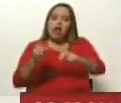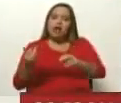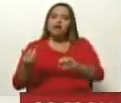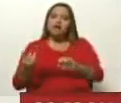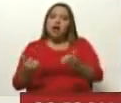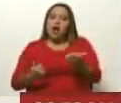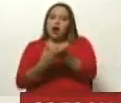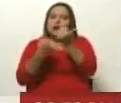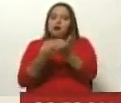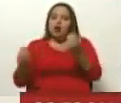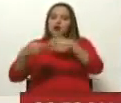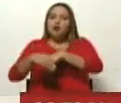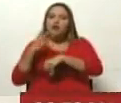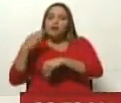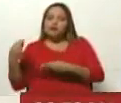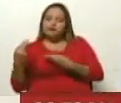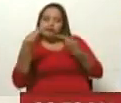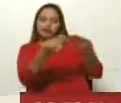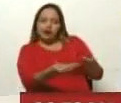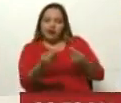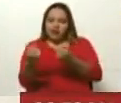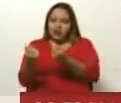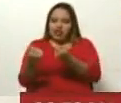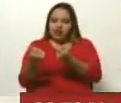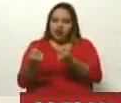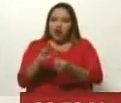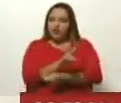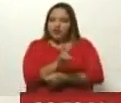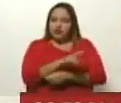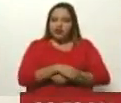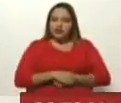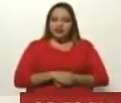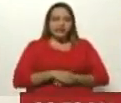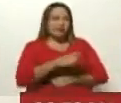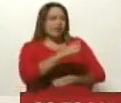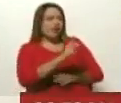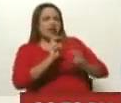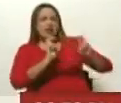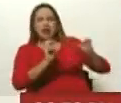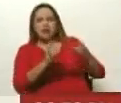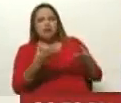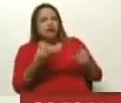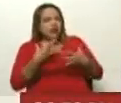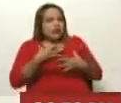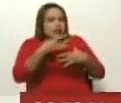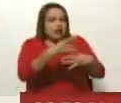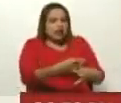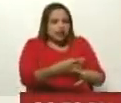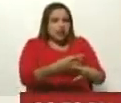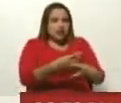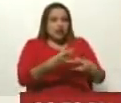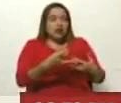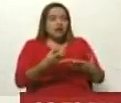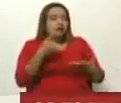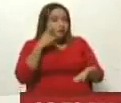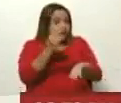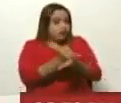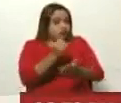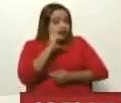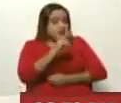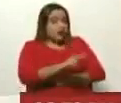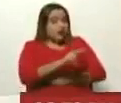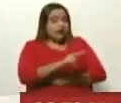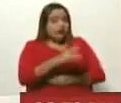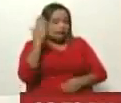como la devolución de parte de estos recursos a Venezuela? Ese es un tema sumamente interesante cuando vamos a estudiar las medidas coercitivas.